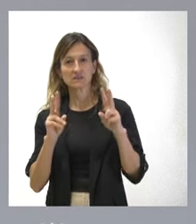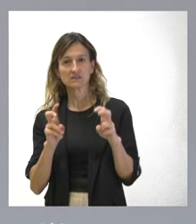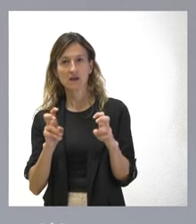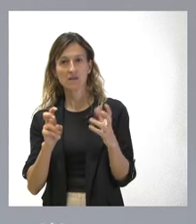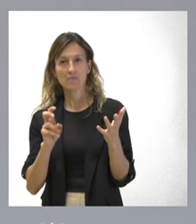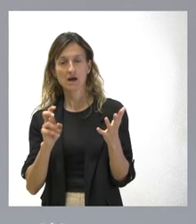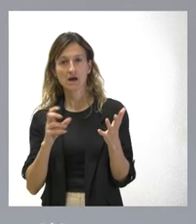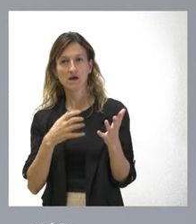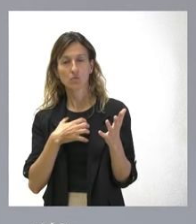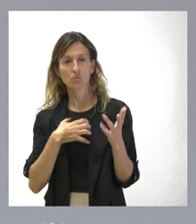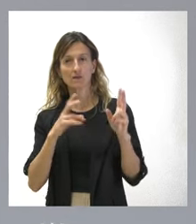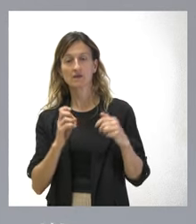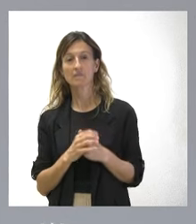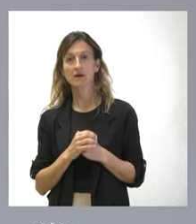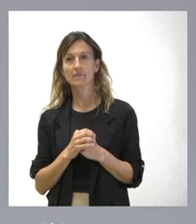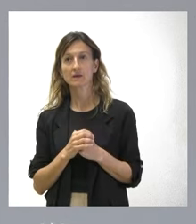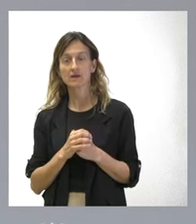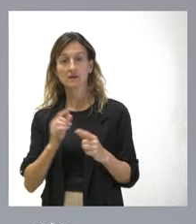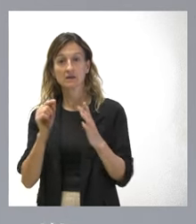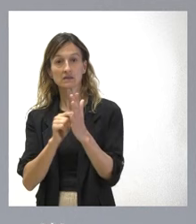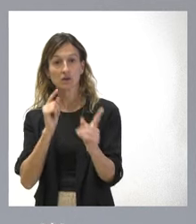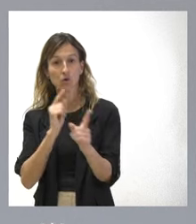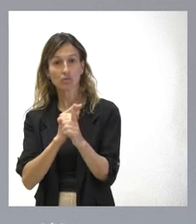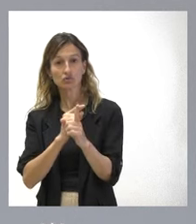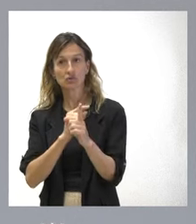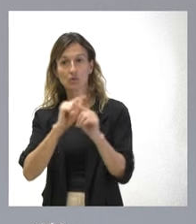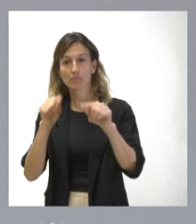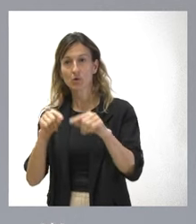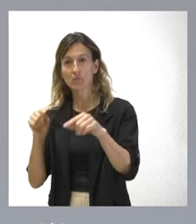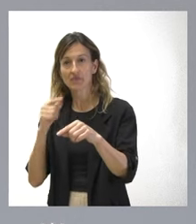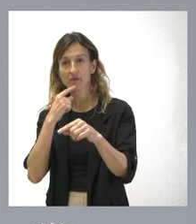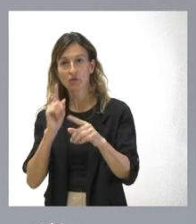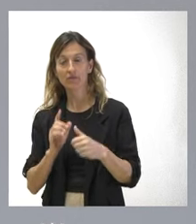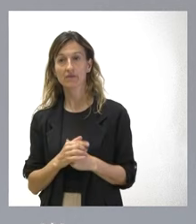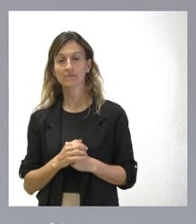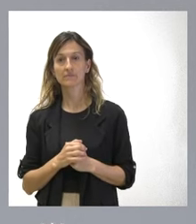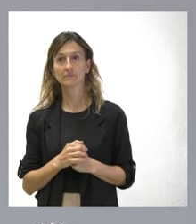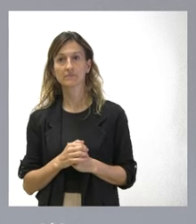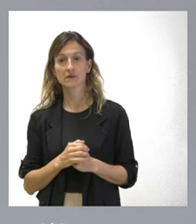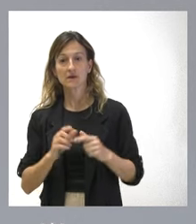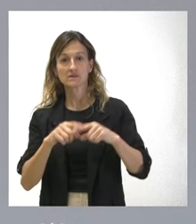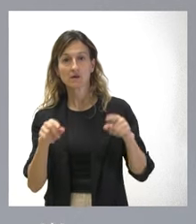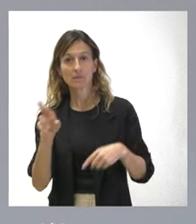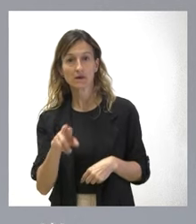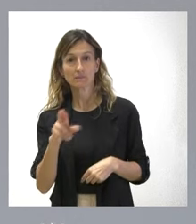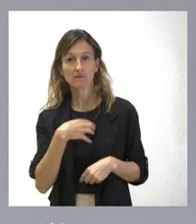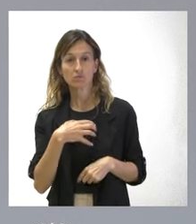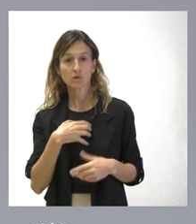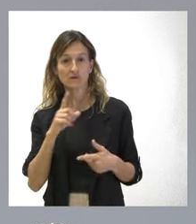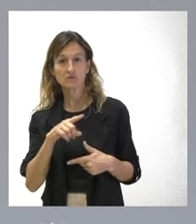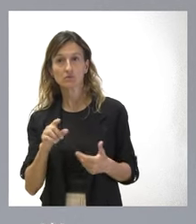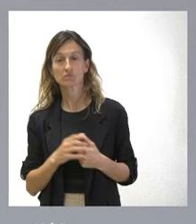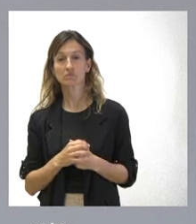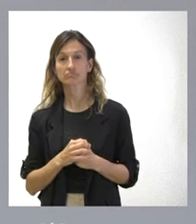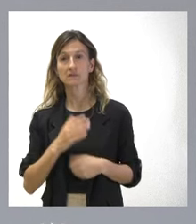que no fija criterio oposición al resto de provincias. ¿Esto es repetible en Segovia? Pues, tengo que decir ahora mismo que,